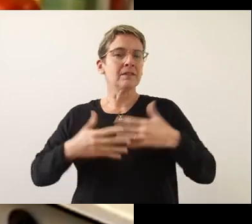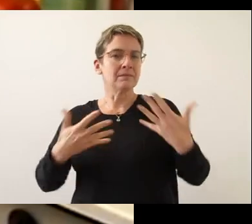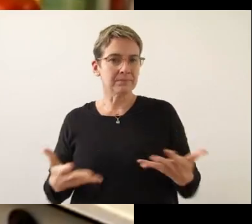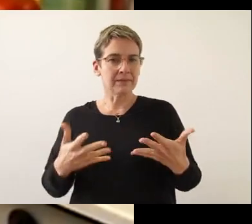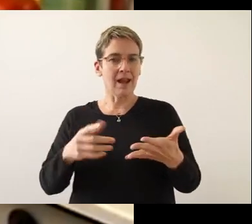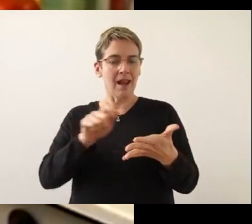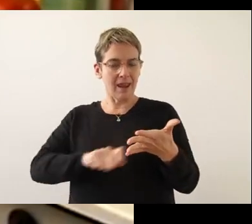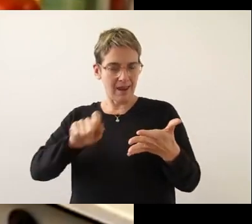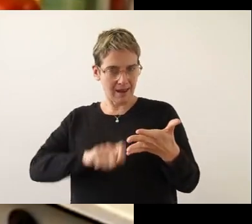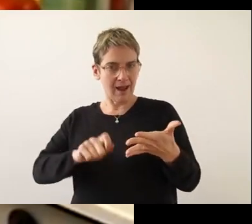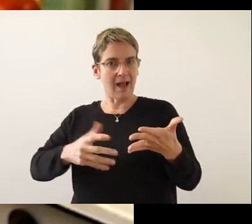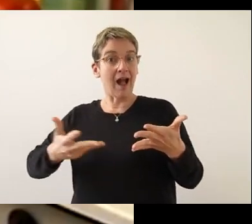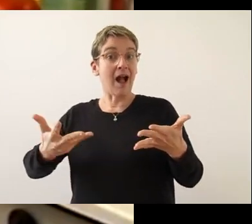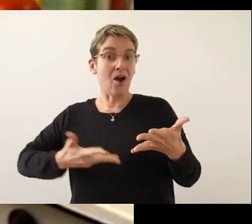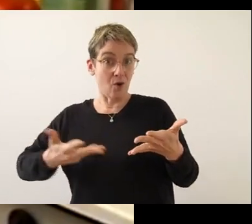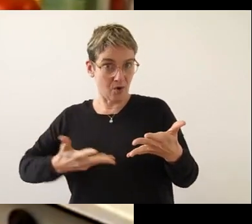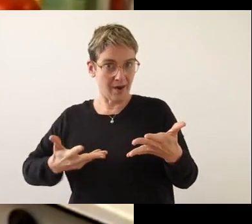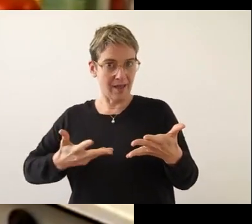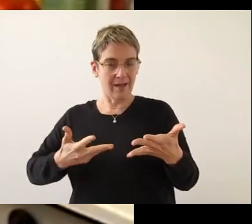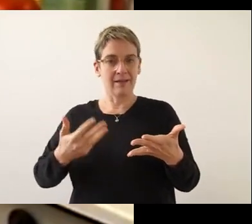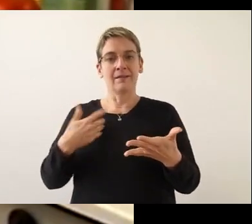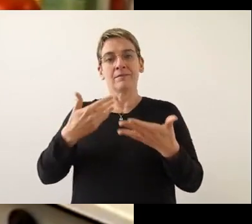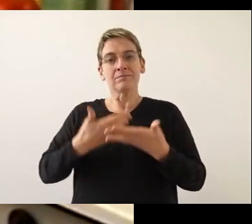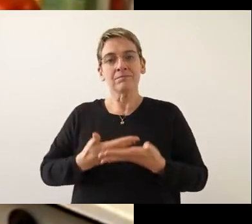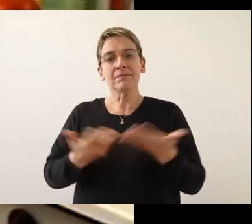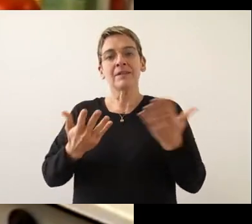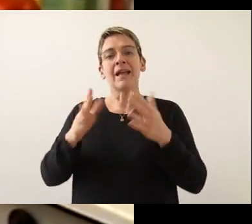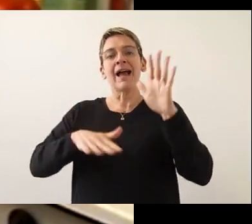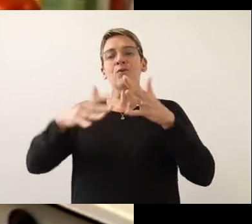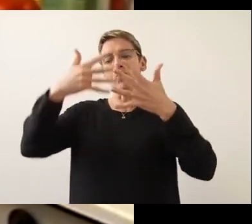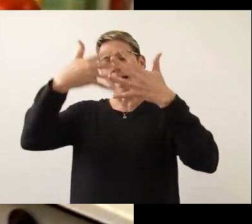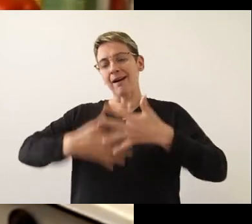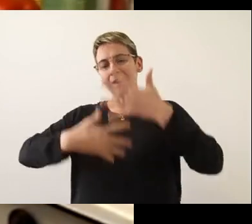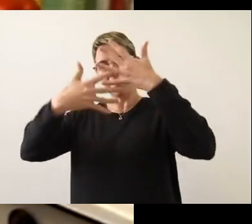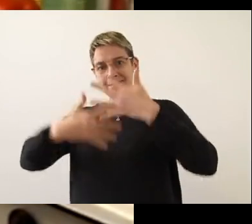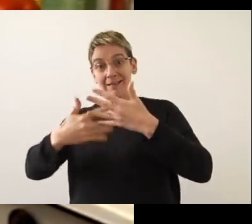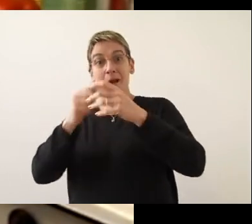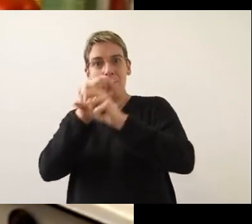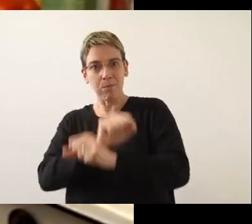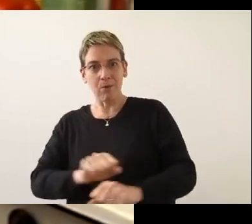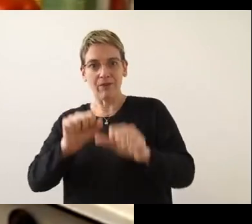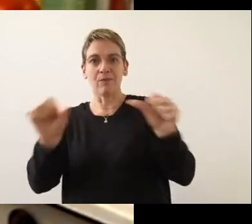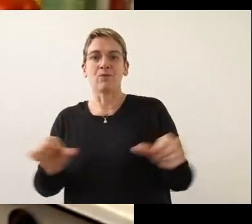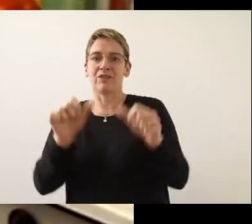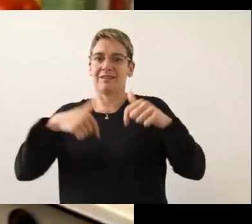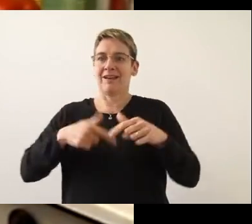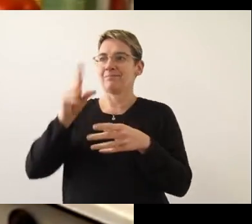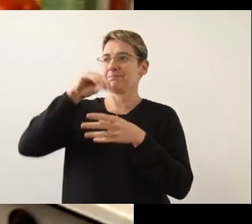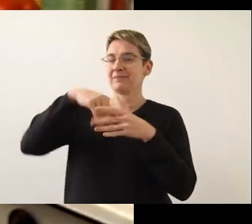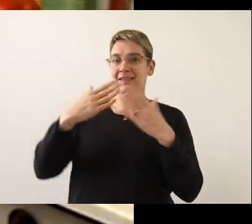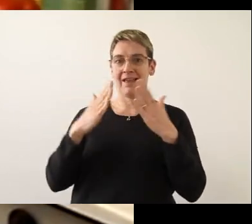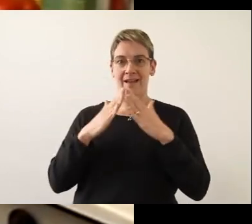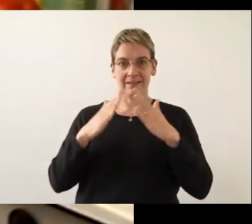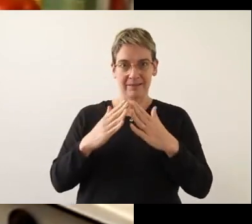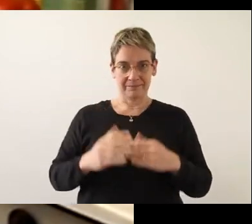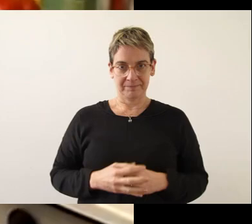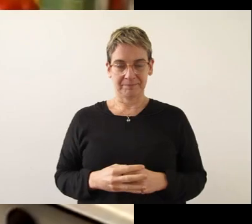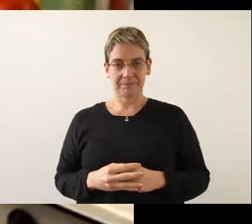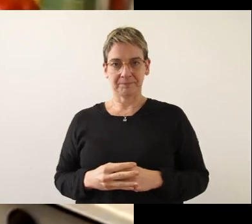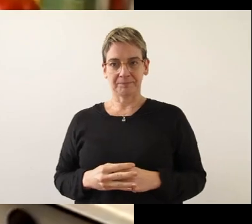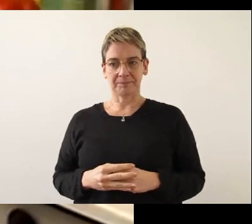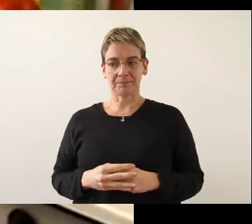Tome lápiz y papel porque ahora veremos algunas recetas que podemos realizar en casa.